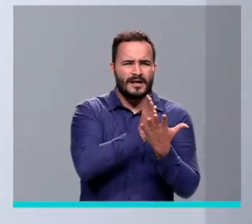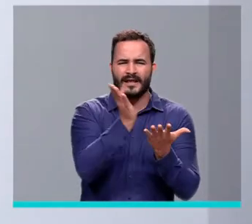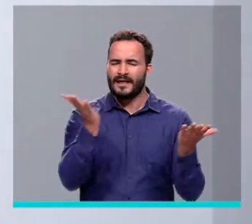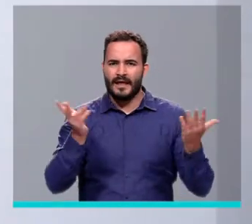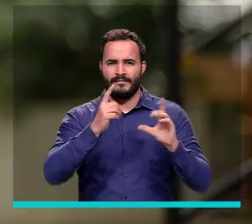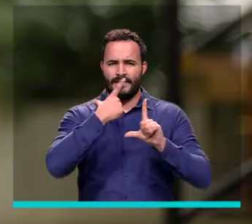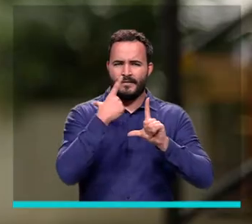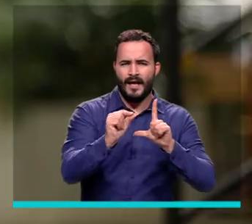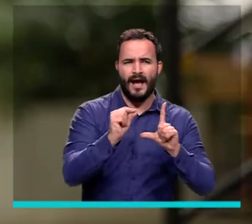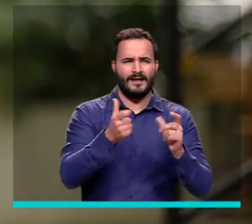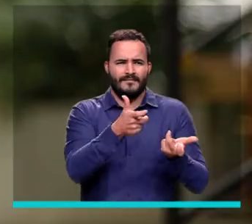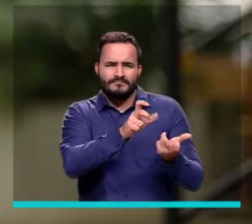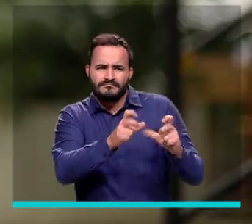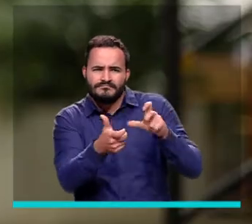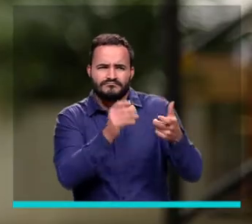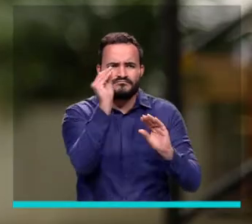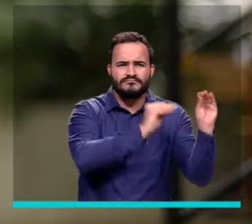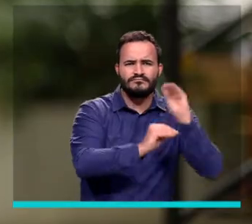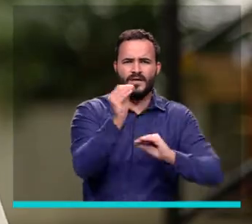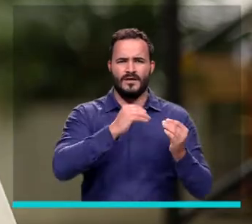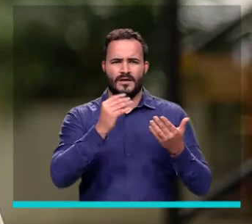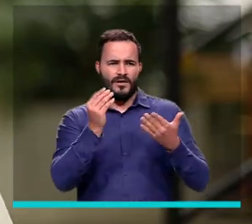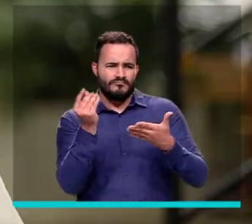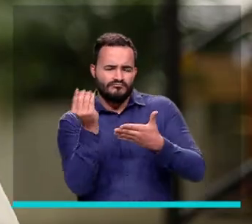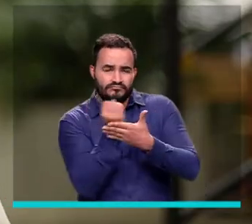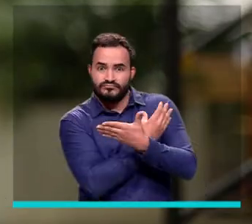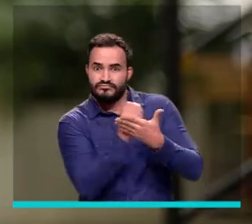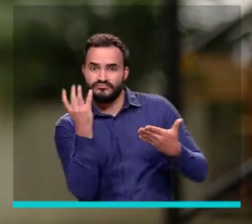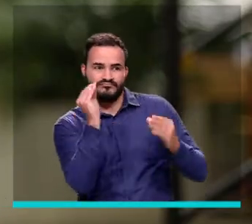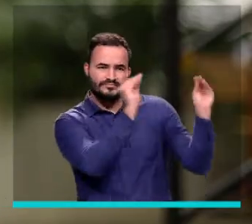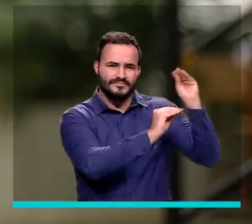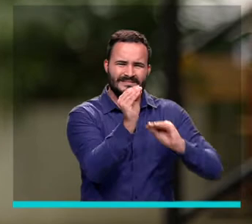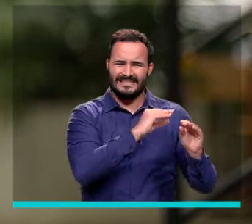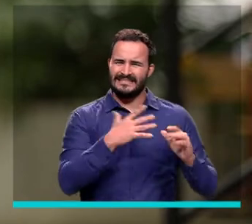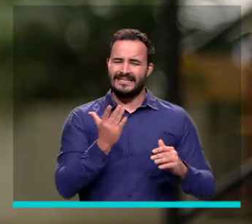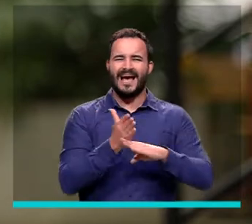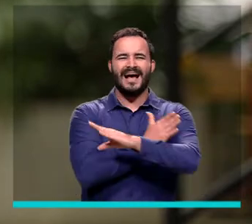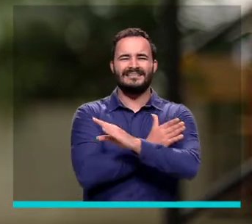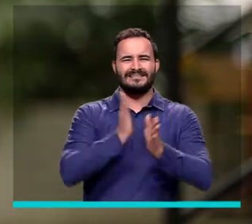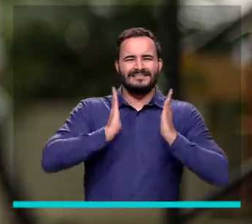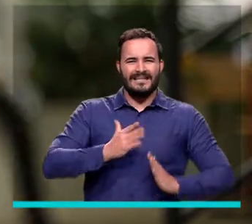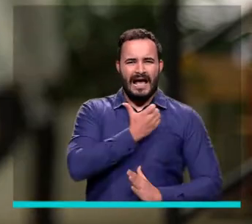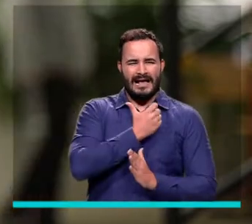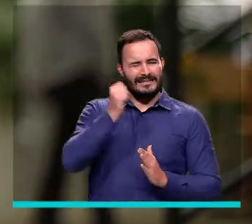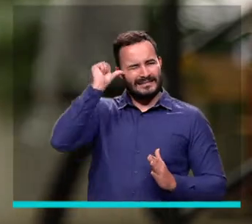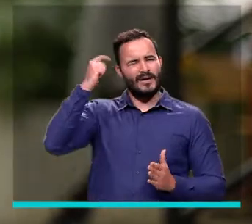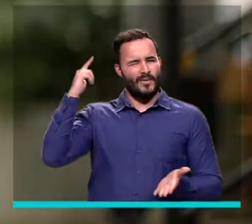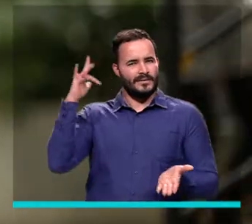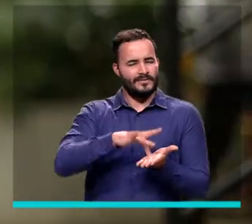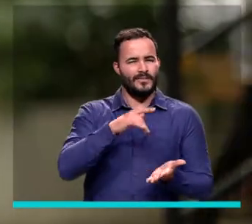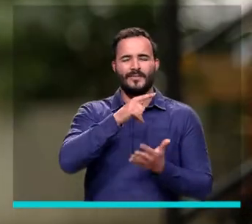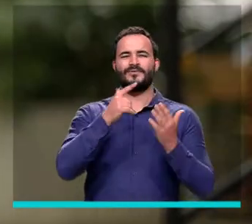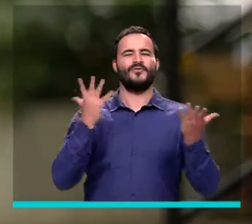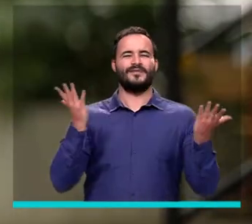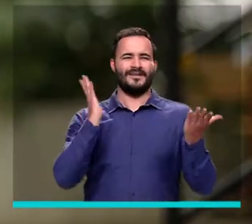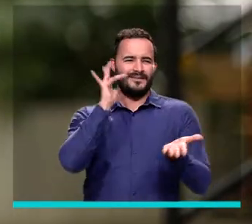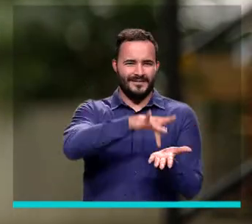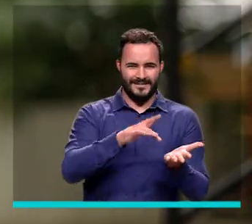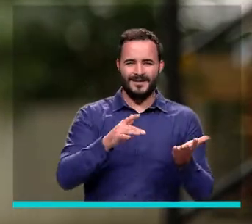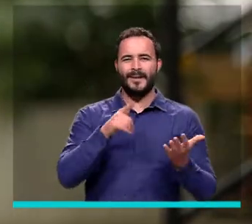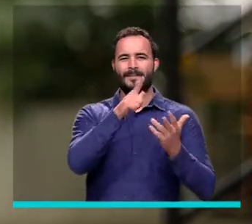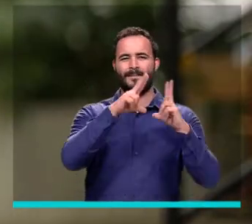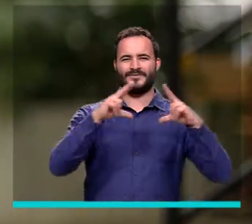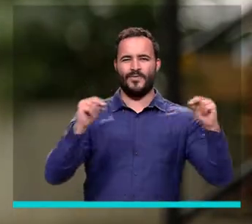videojuegos, animación, experiencias que son como lo dijo el alcalde el otro día en el Pascual Bravo,